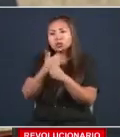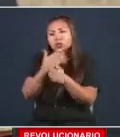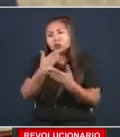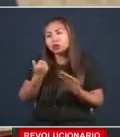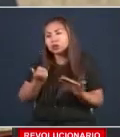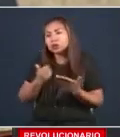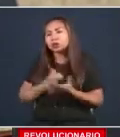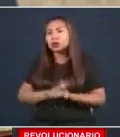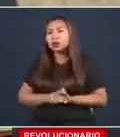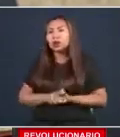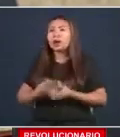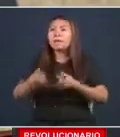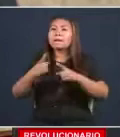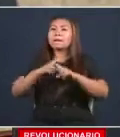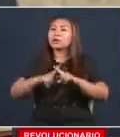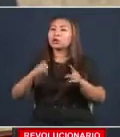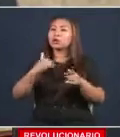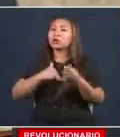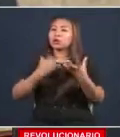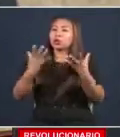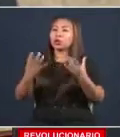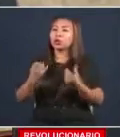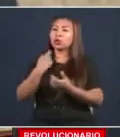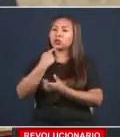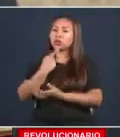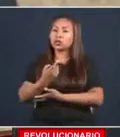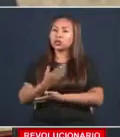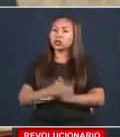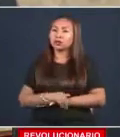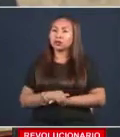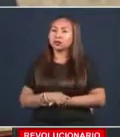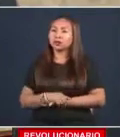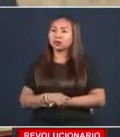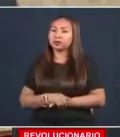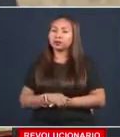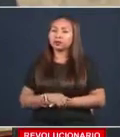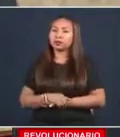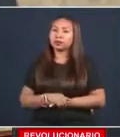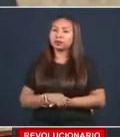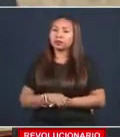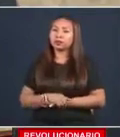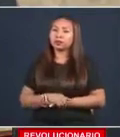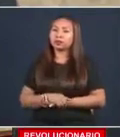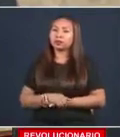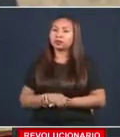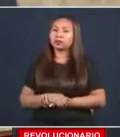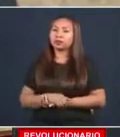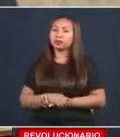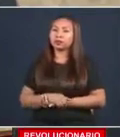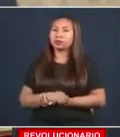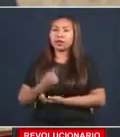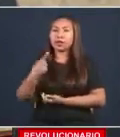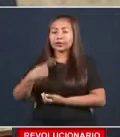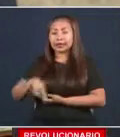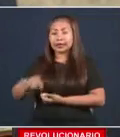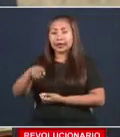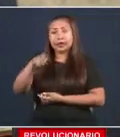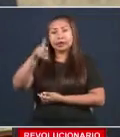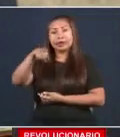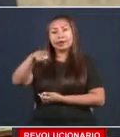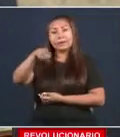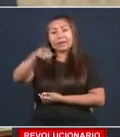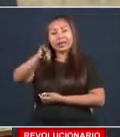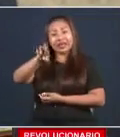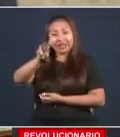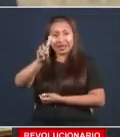Pero yo quiero decirle algo, presidente. Este es el partido de Omar. Que